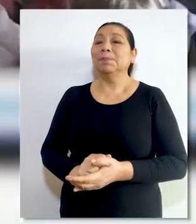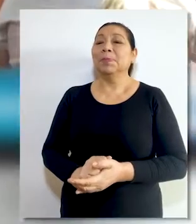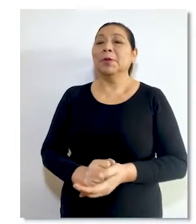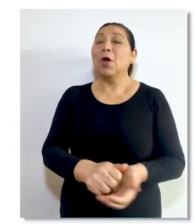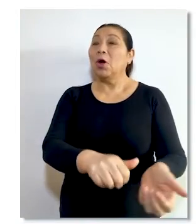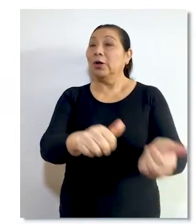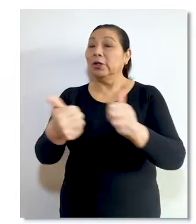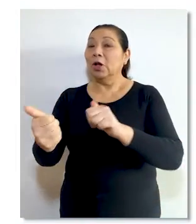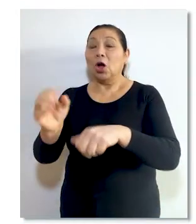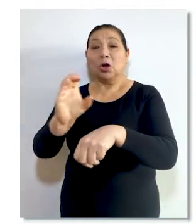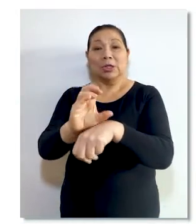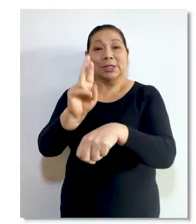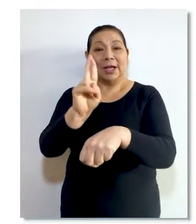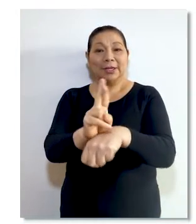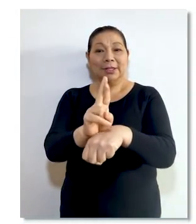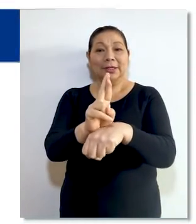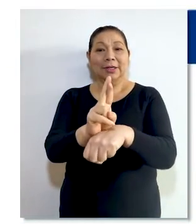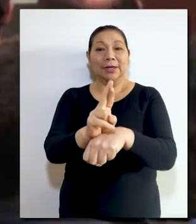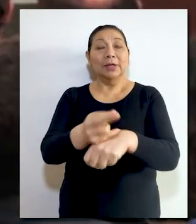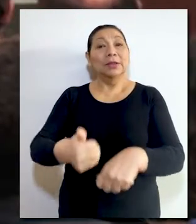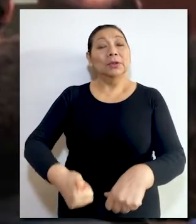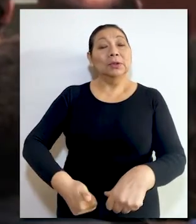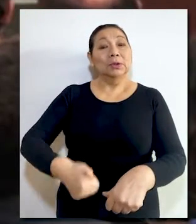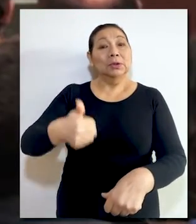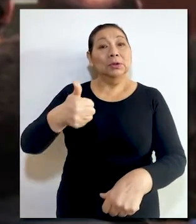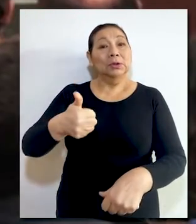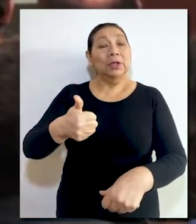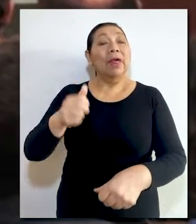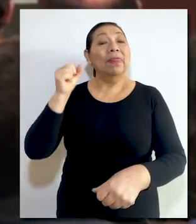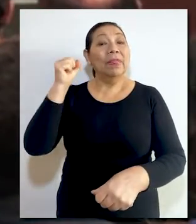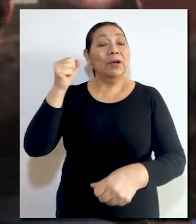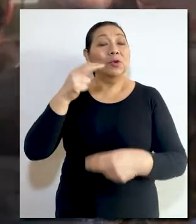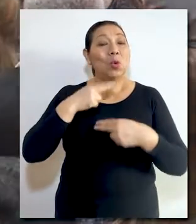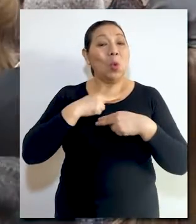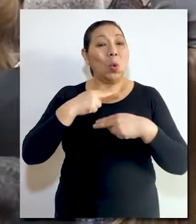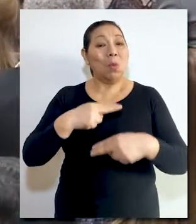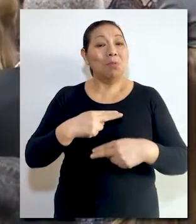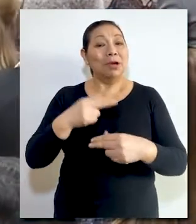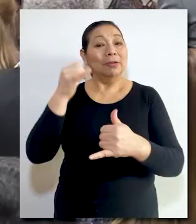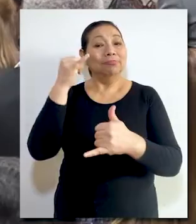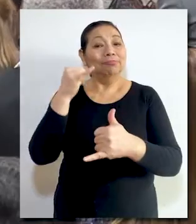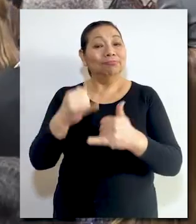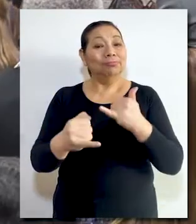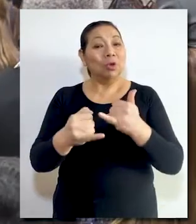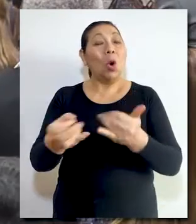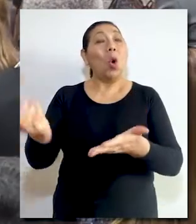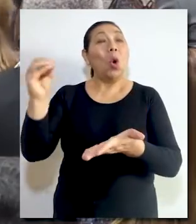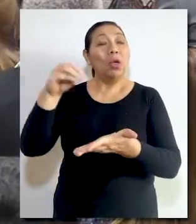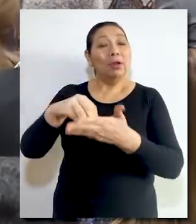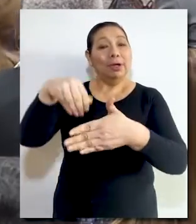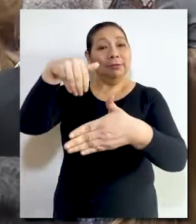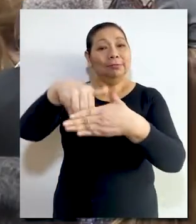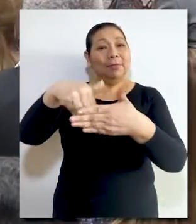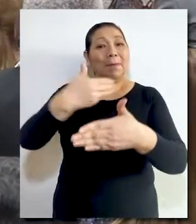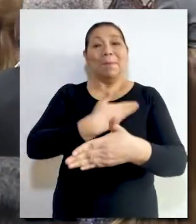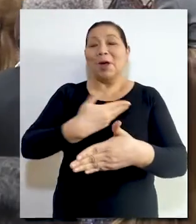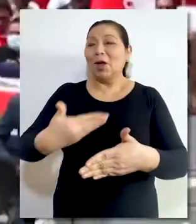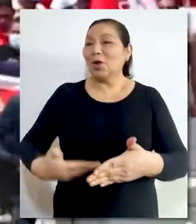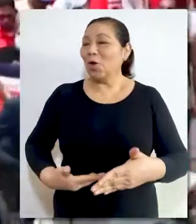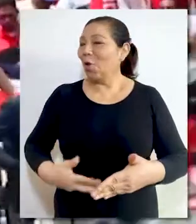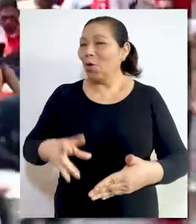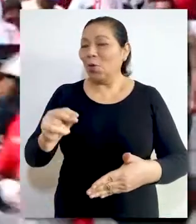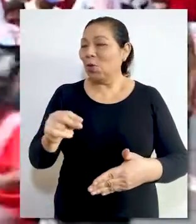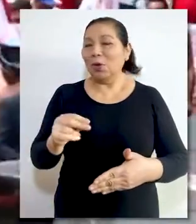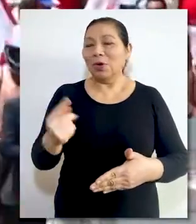atienden. Costa Rica. La Corte Interamericana de Derechos Humanos concluyó que la reelección presidencial